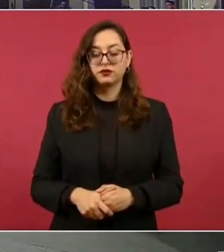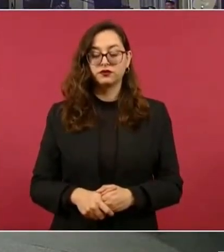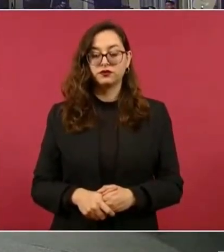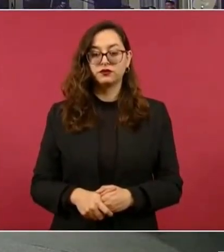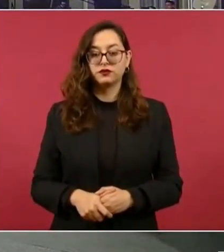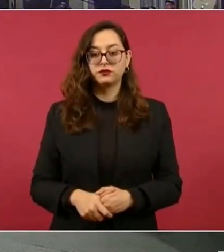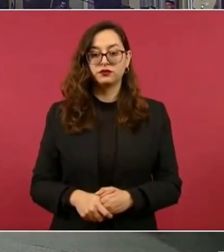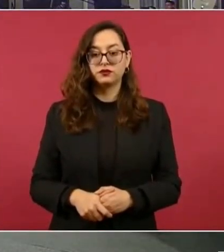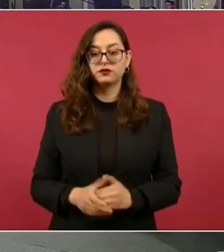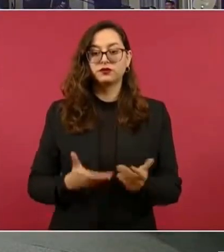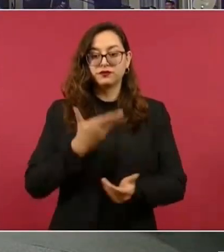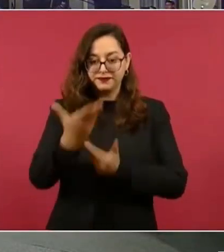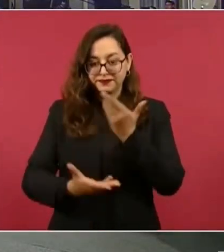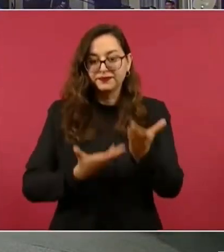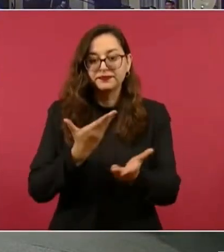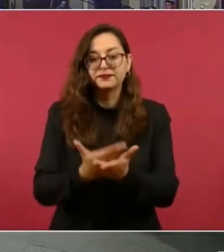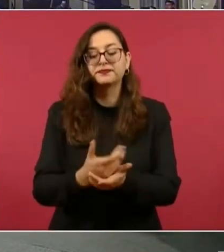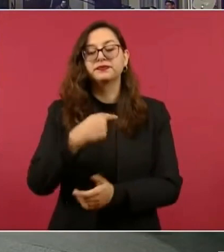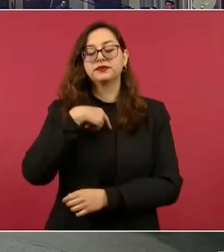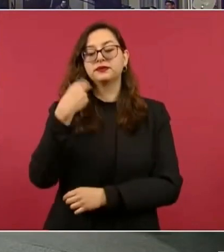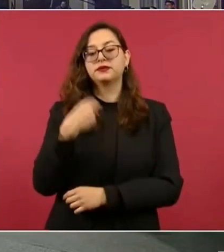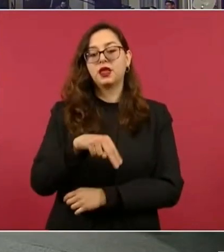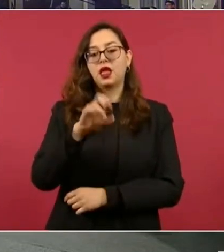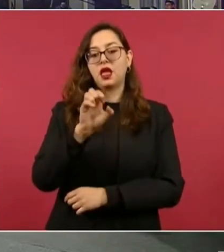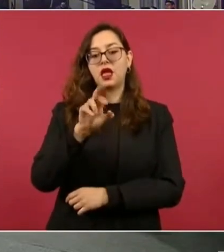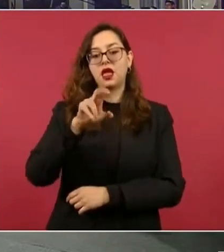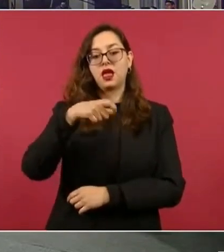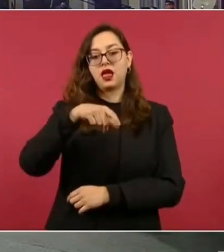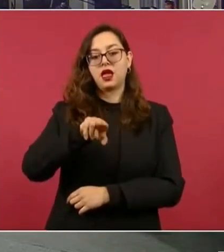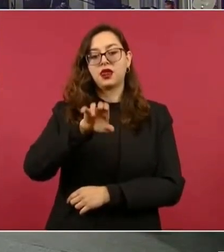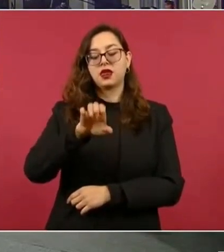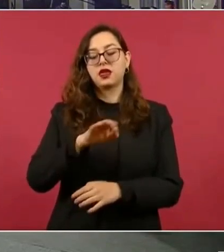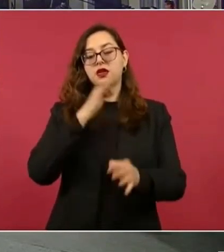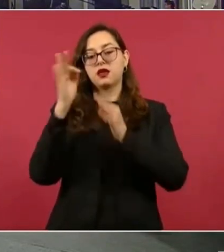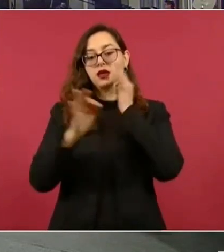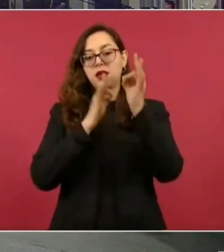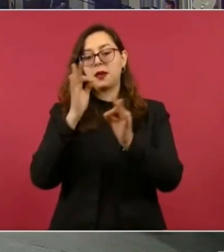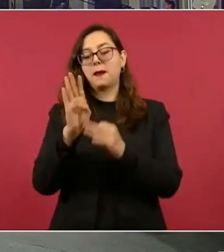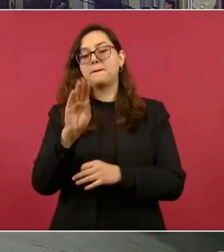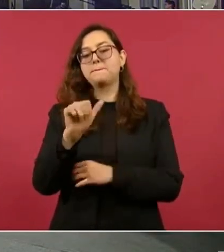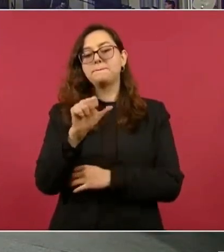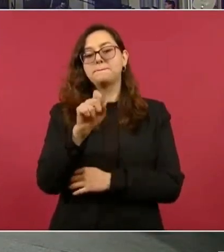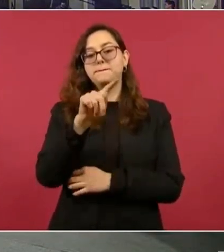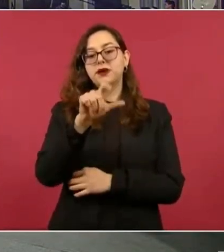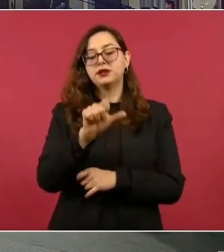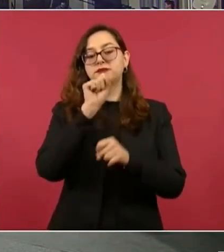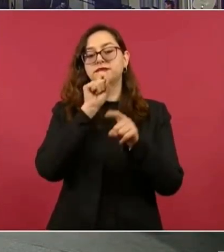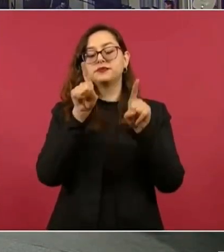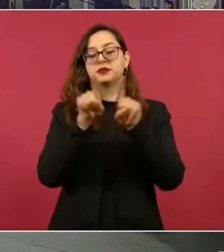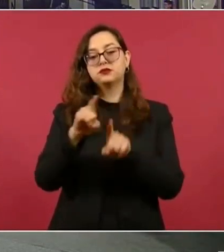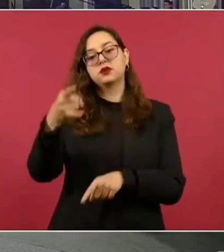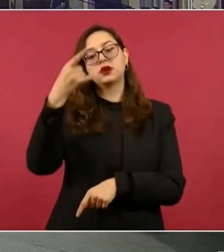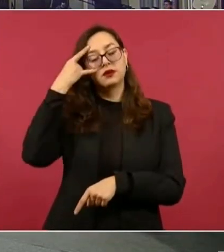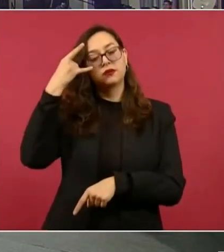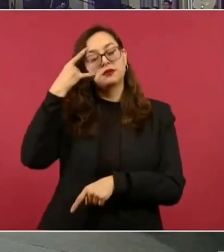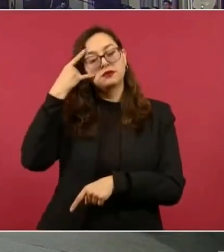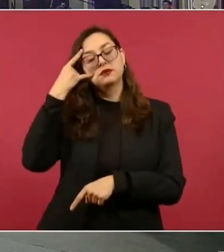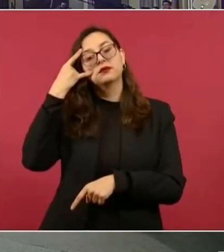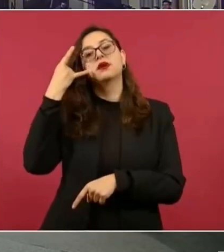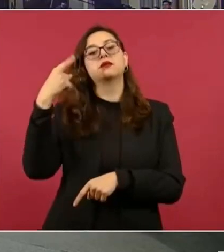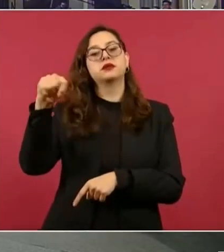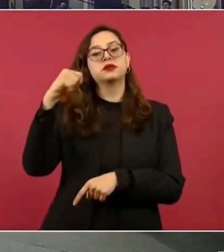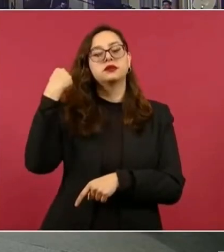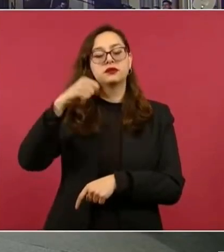Su servidor, Enrique Sánchez Márquez, del diario Basta y de los diarios de Campeche, Tabasco y Quintana Roo.